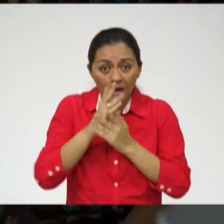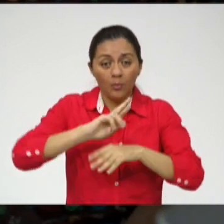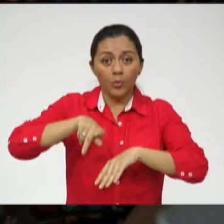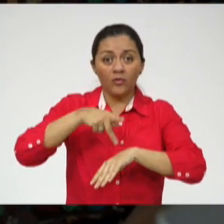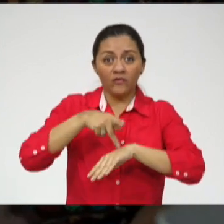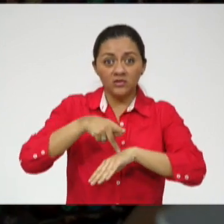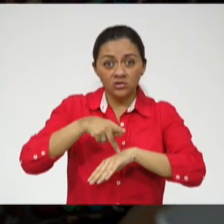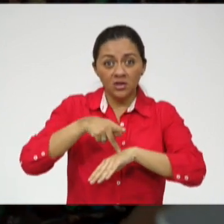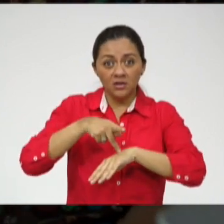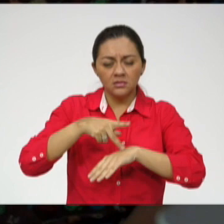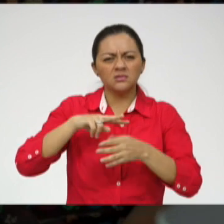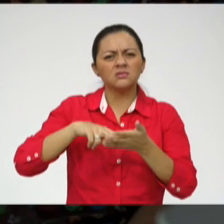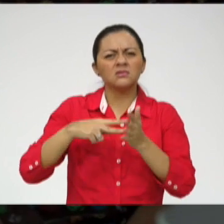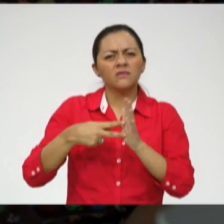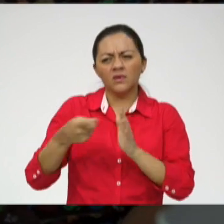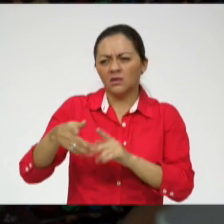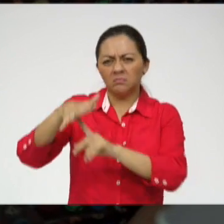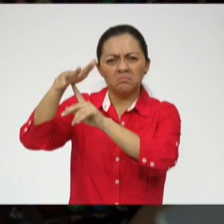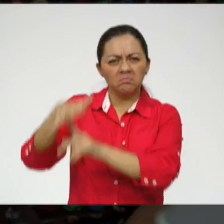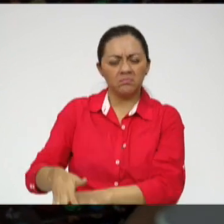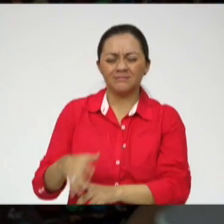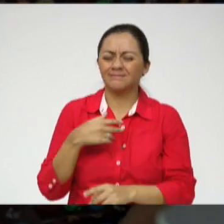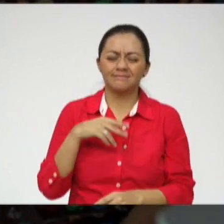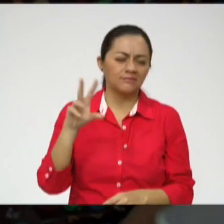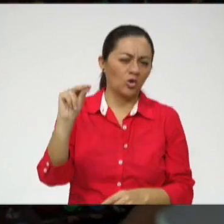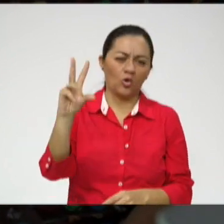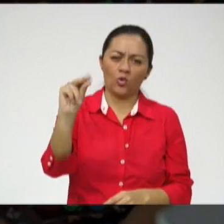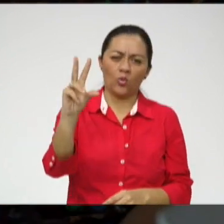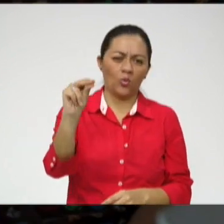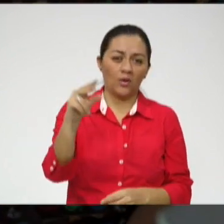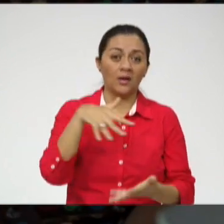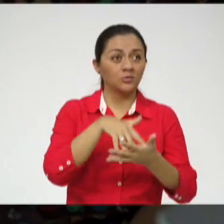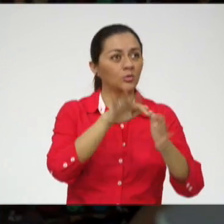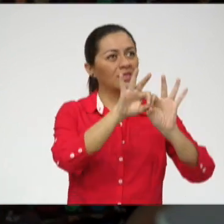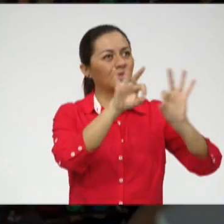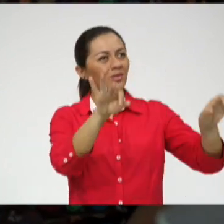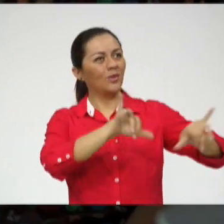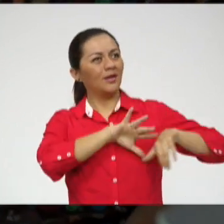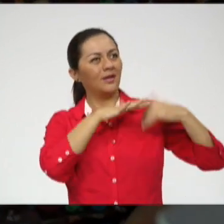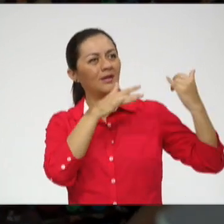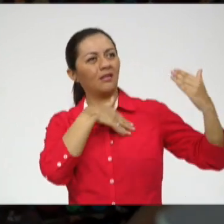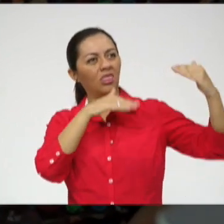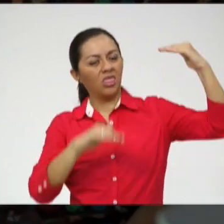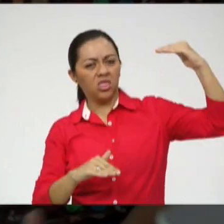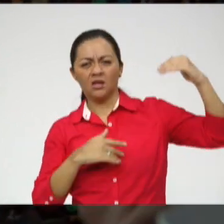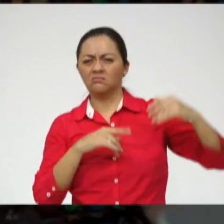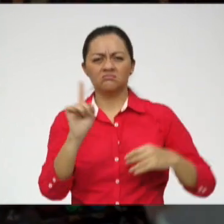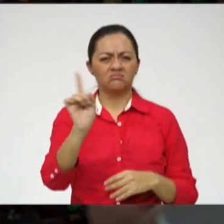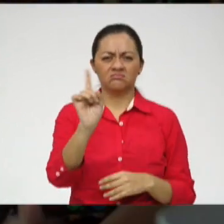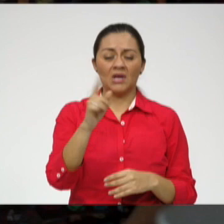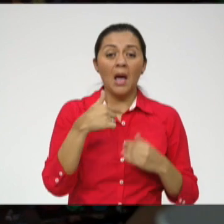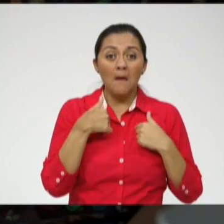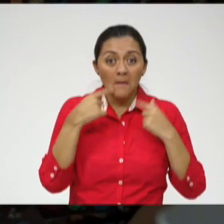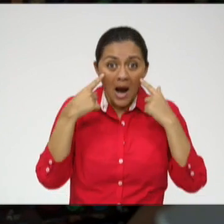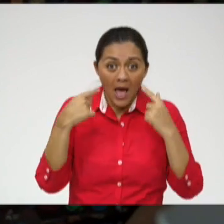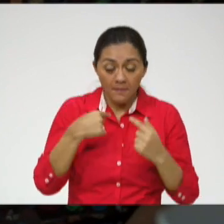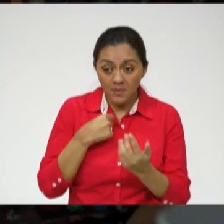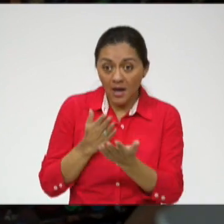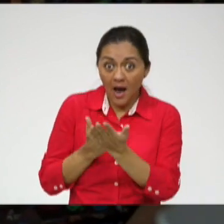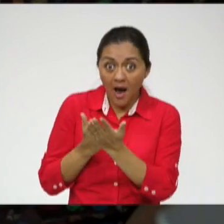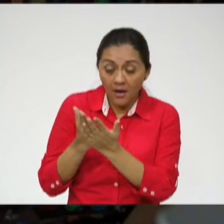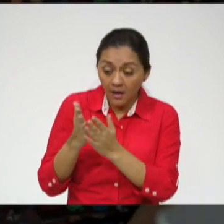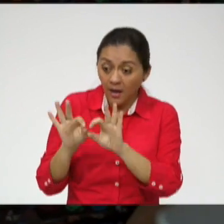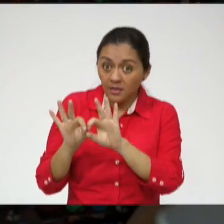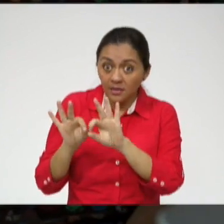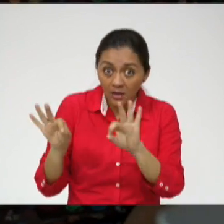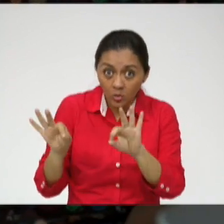profesión, no significa que sean menos que alguien que ha estudiado y que tiene un título. Entonces, la carrera, a mi modo de entender, considero